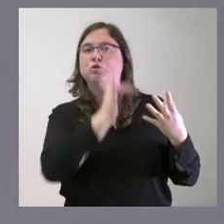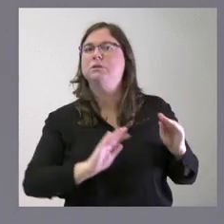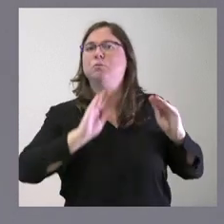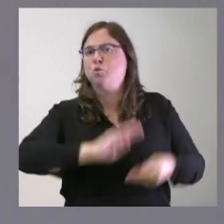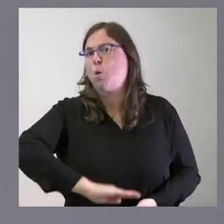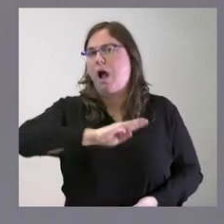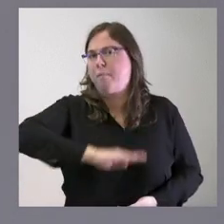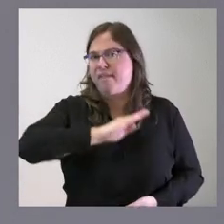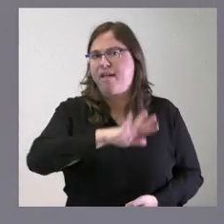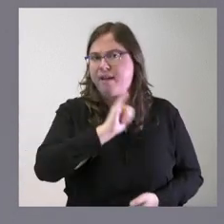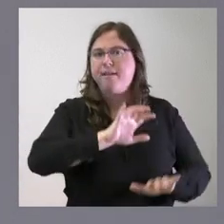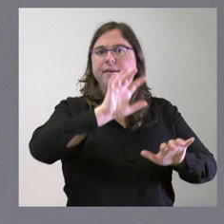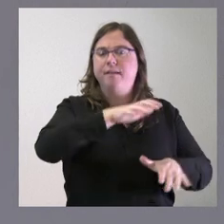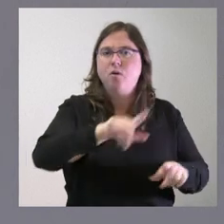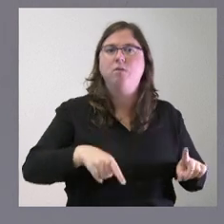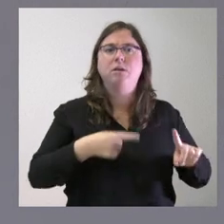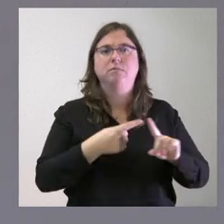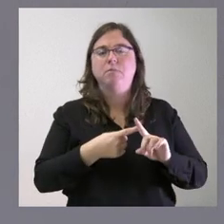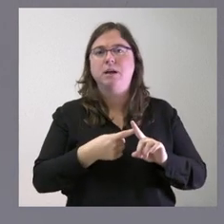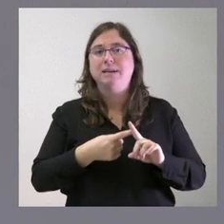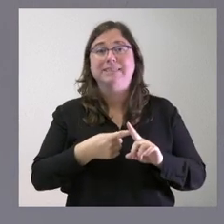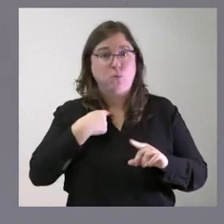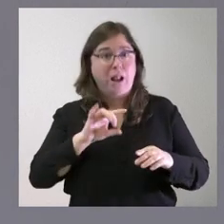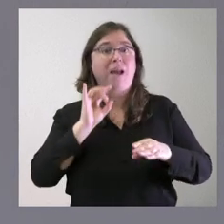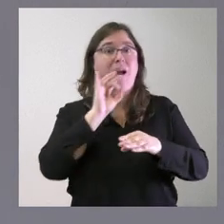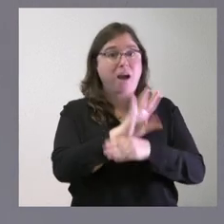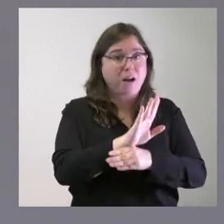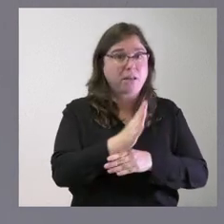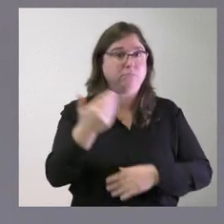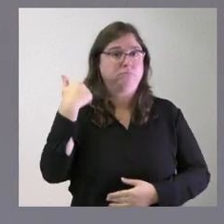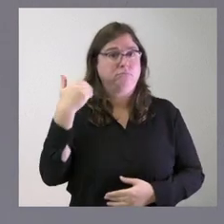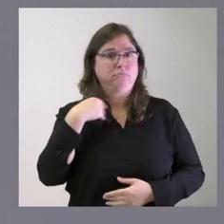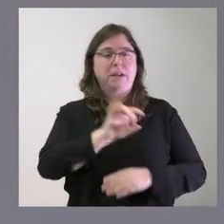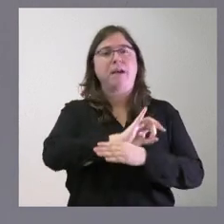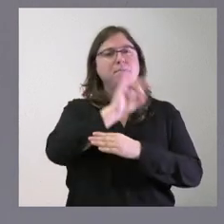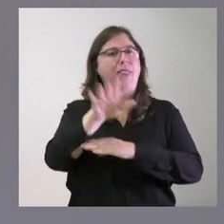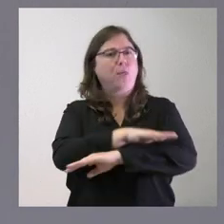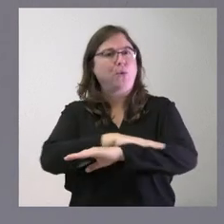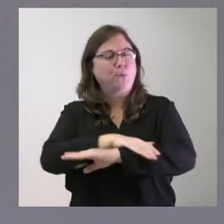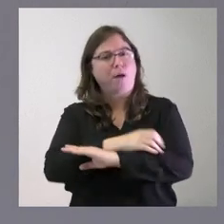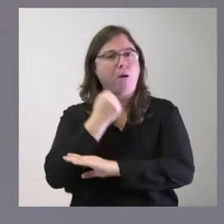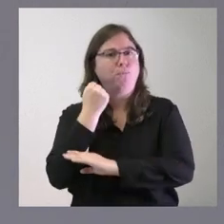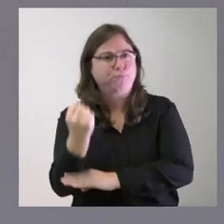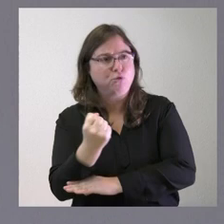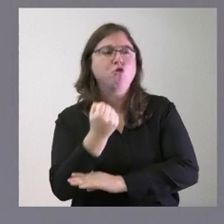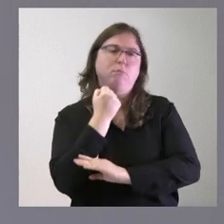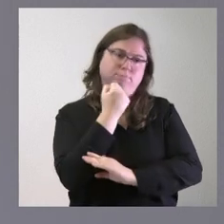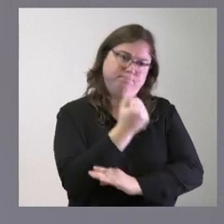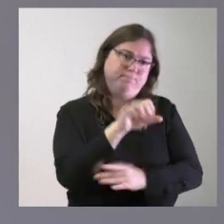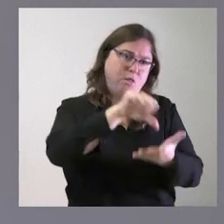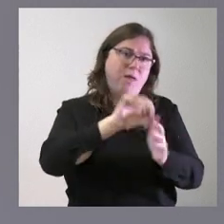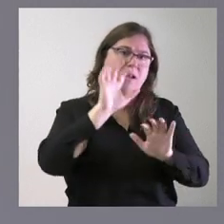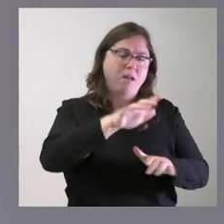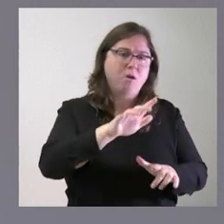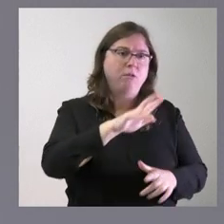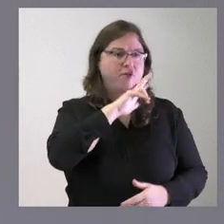tiene León hacemos hincapié en la carta que yo envié al gobierno en el respaldo que tenemos hace León y ponemos en valor esas